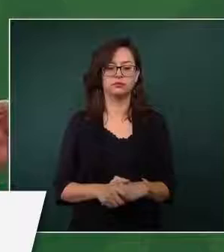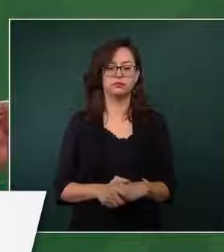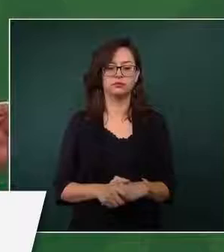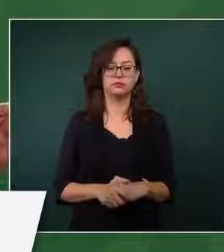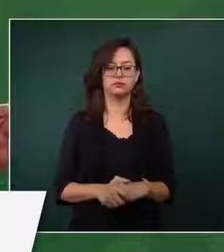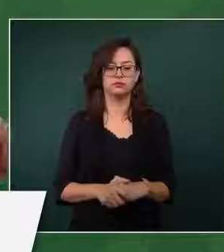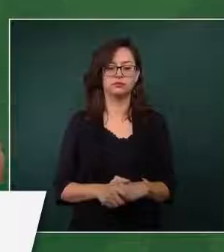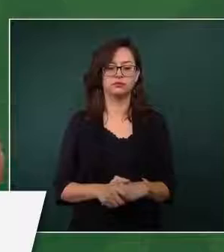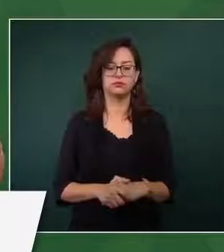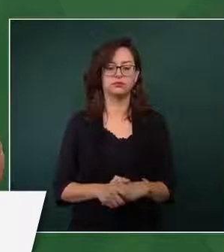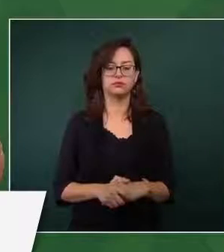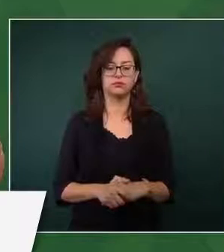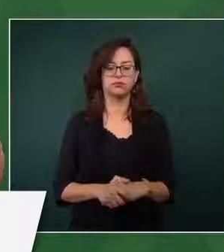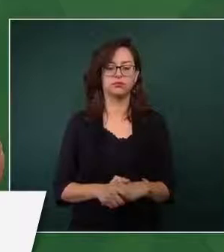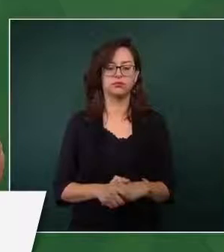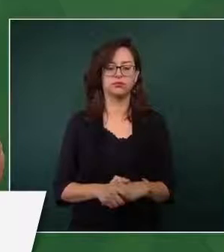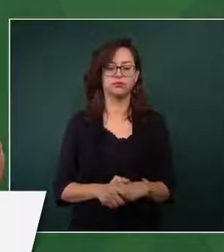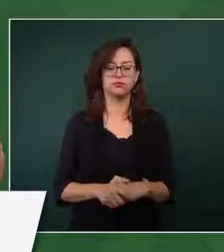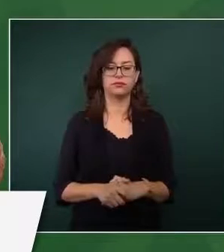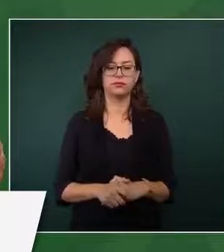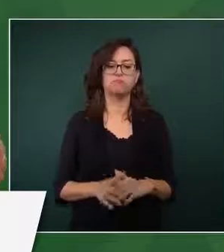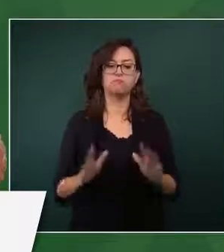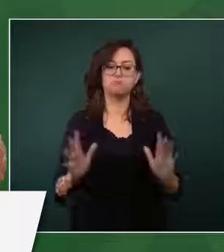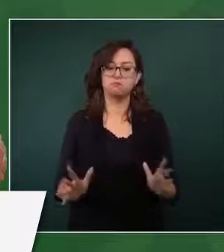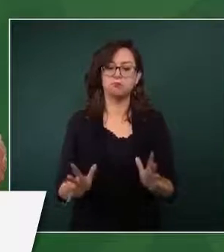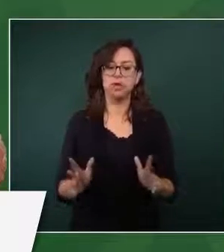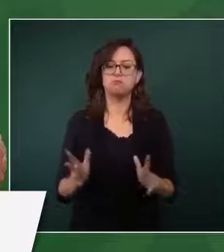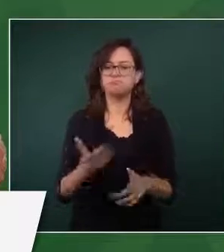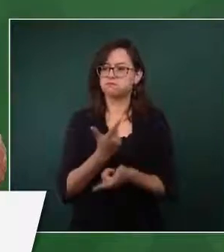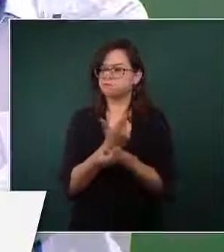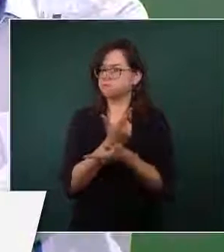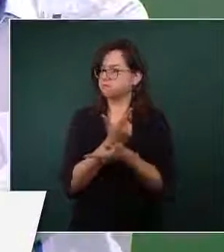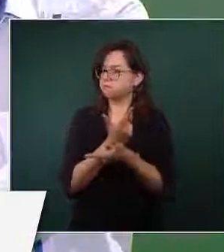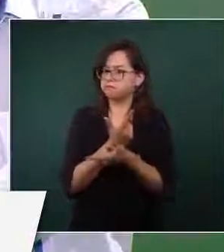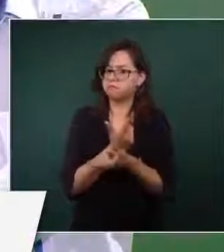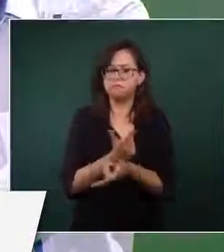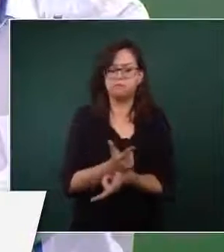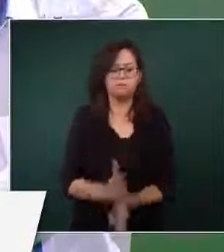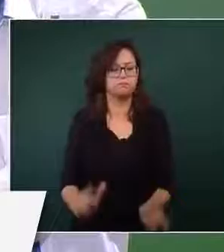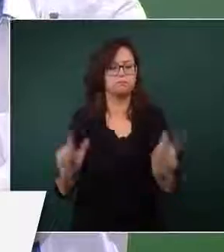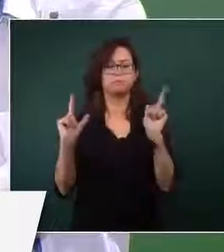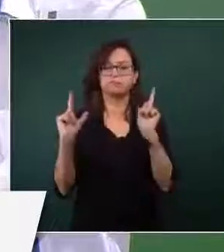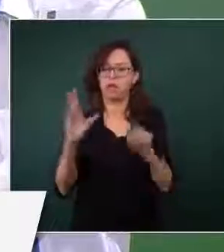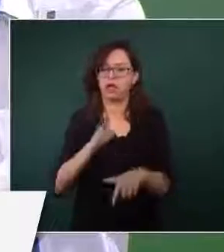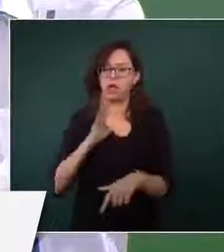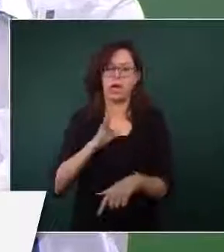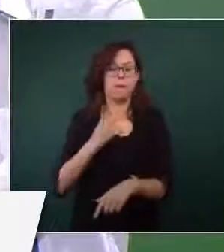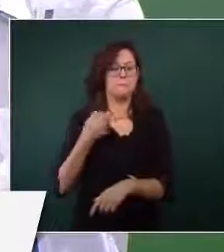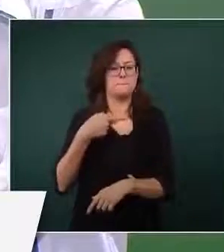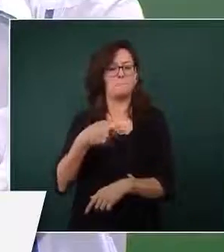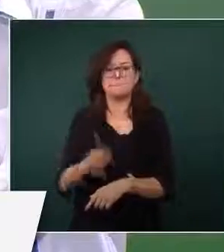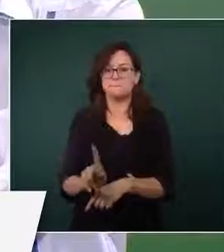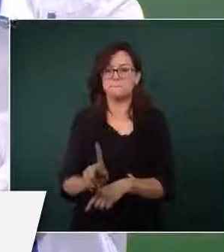aunque hay libertad, no se pueden